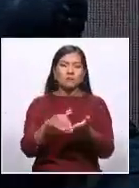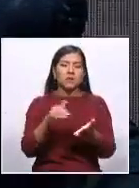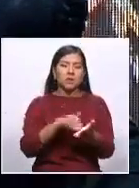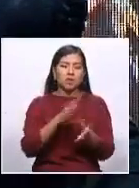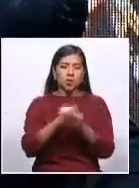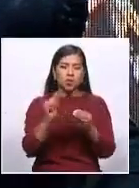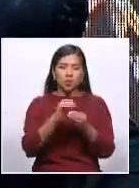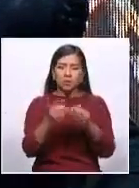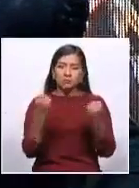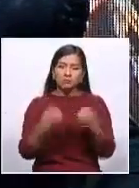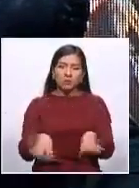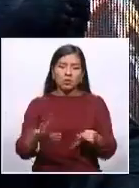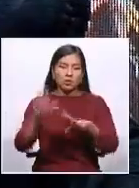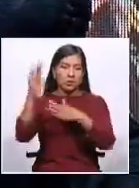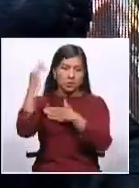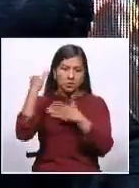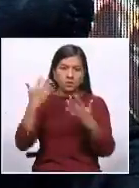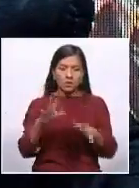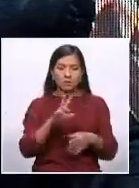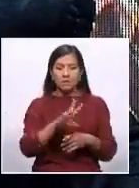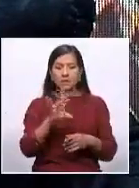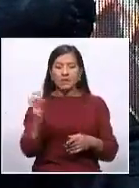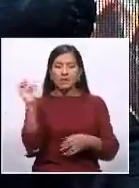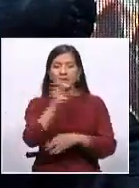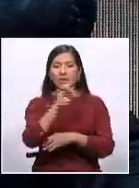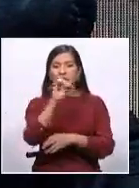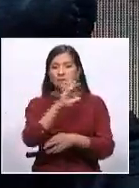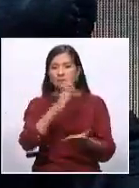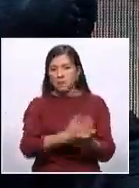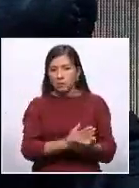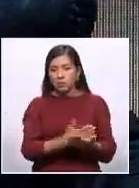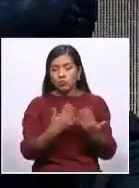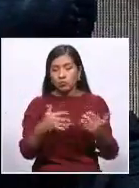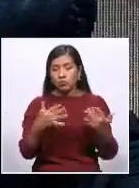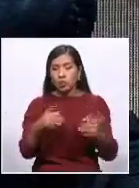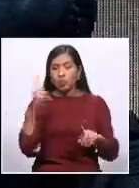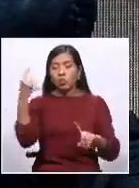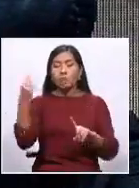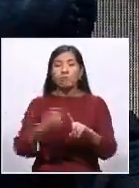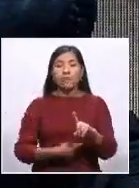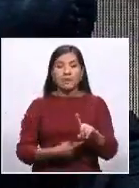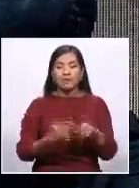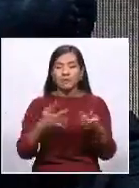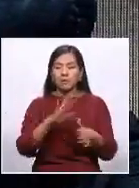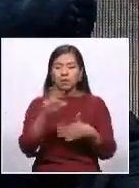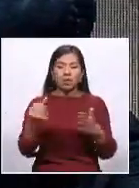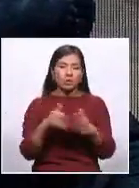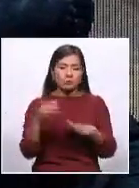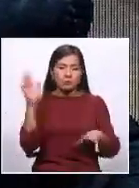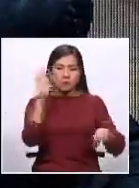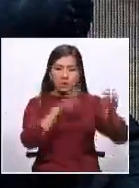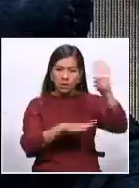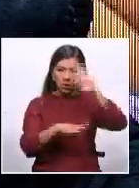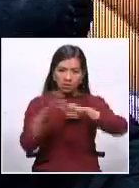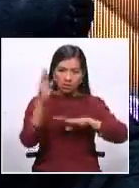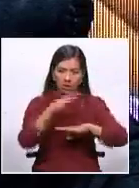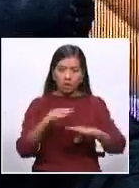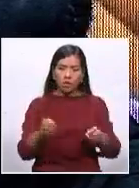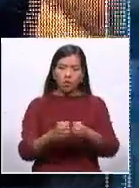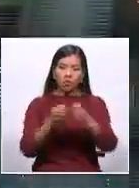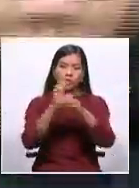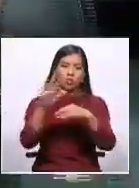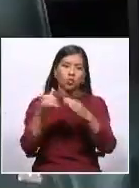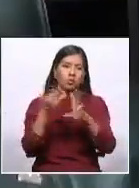pérdidas en Santa Cruz son 27 días de paro son casi un mes es realmente una situación preocupante no solamente para las cifras